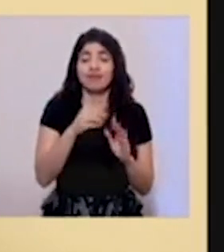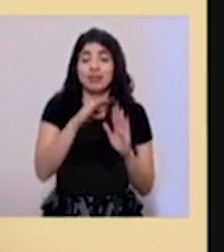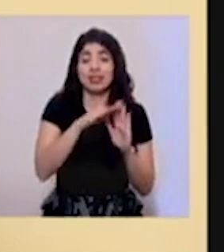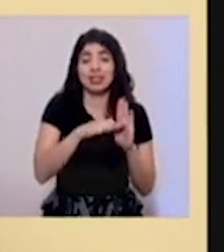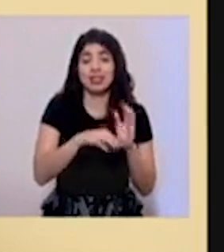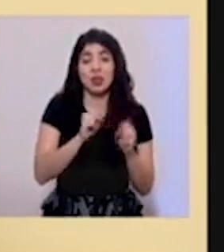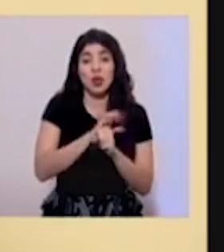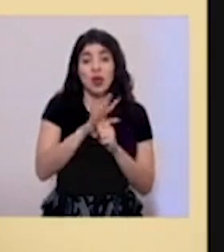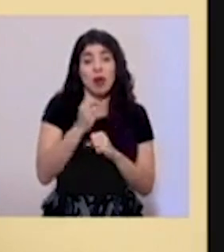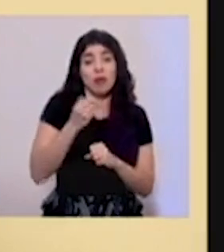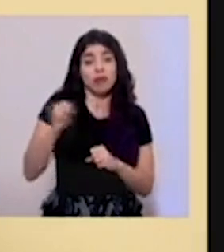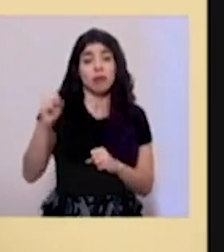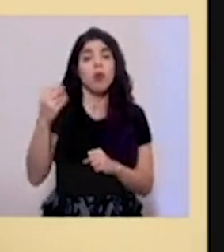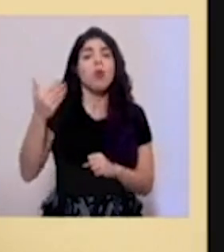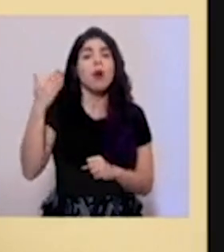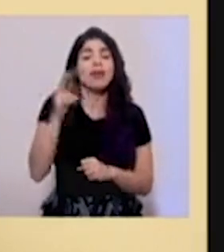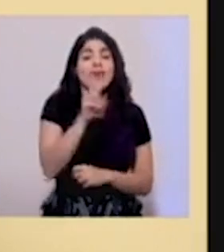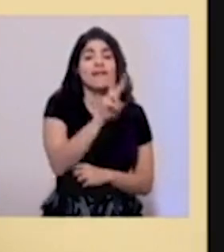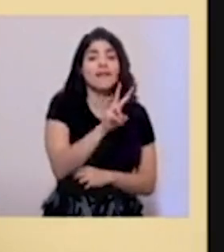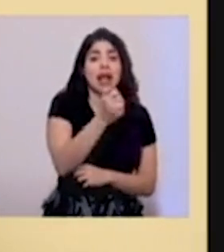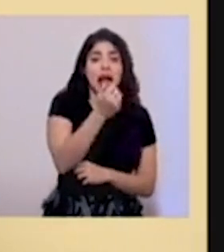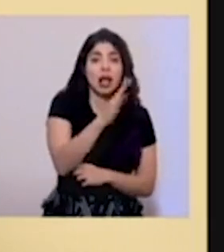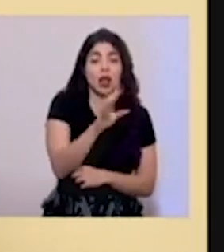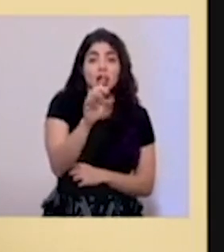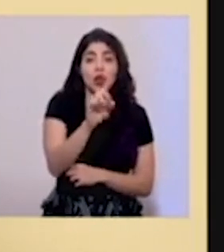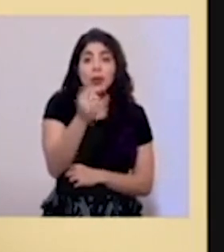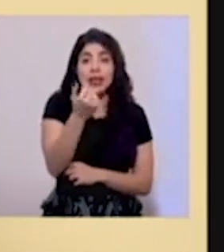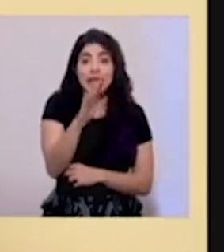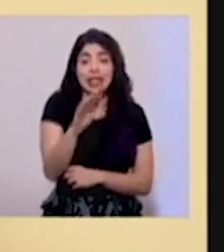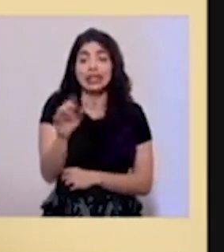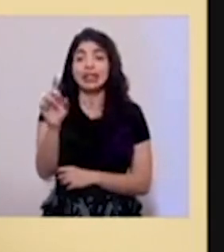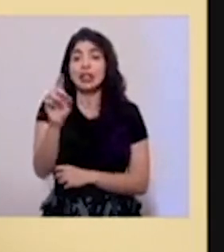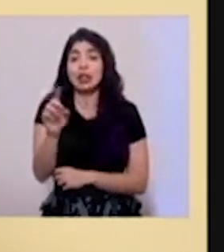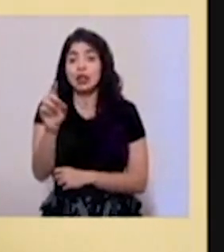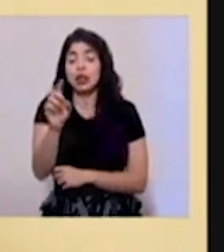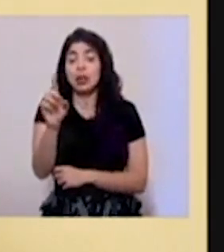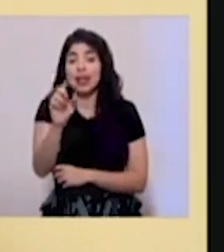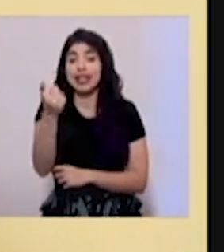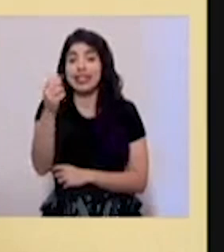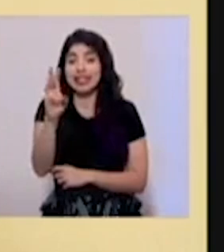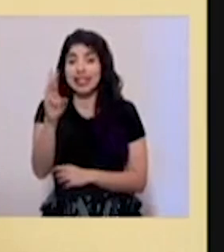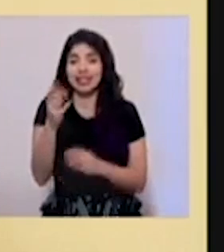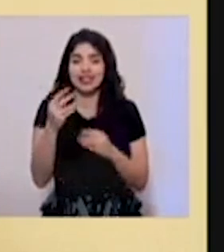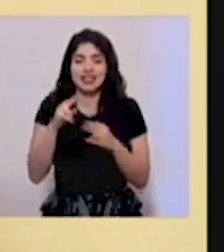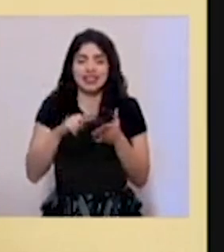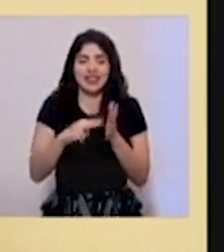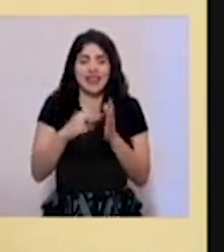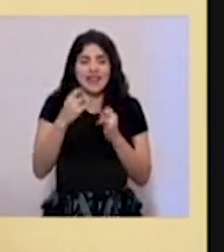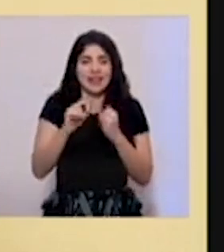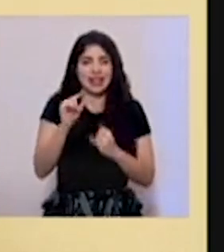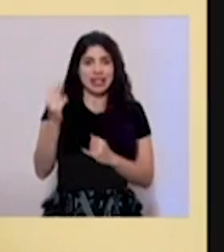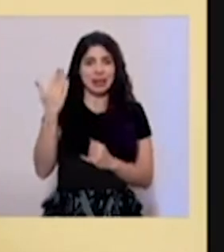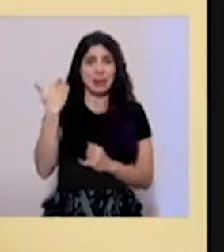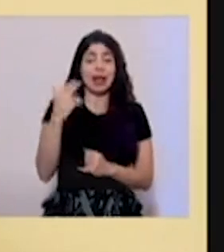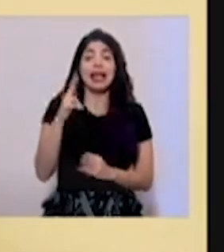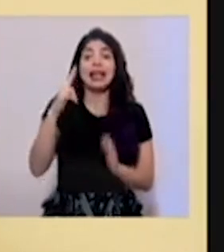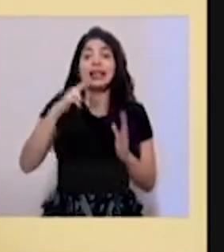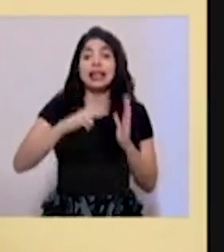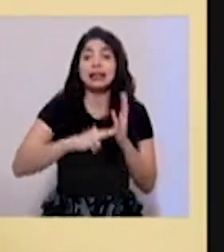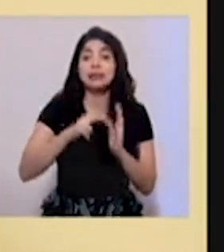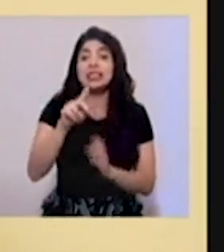medidas COVID, entre el viernes 14, sábado 15 y domingo 16, es decir, este fin de semana que acaba de pasar, tuvimos 3